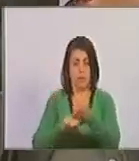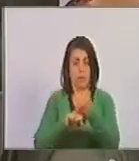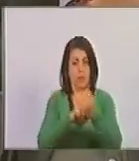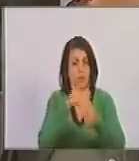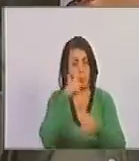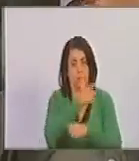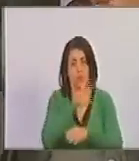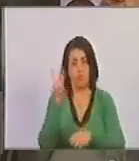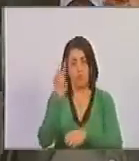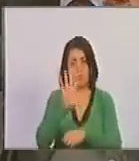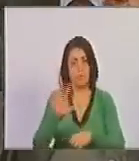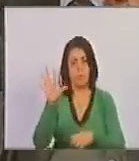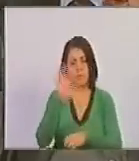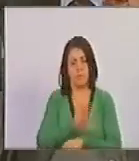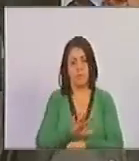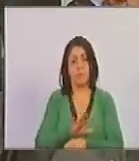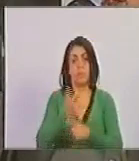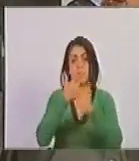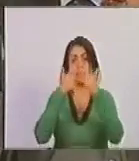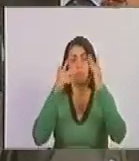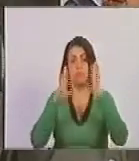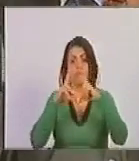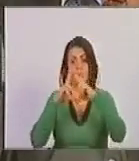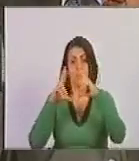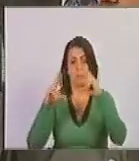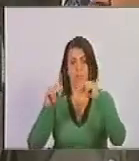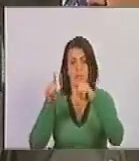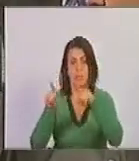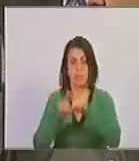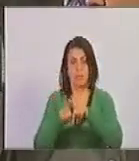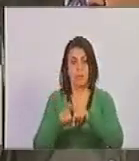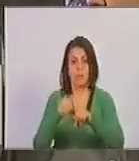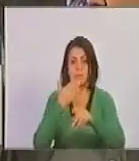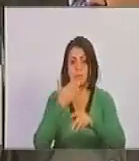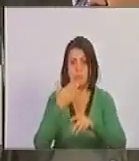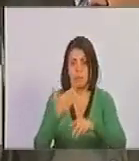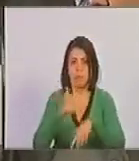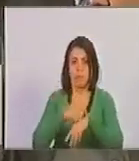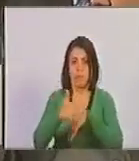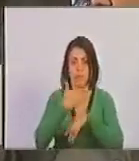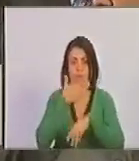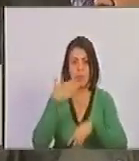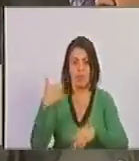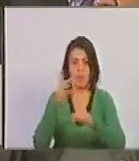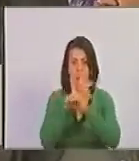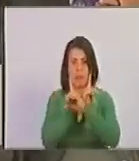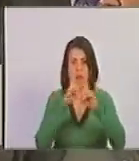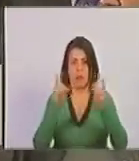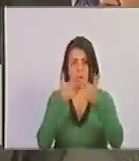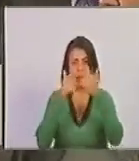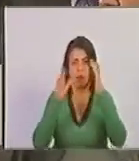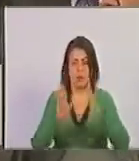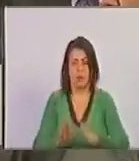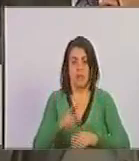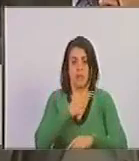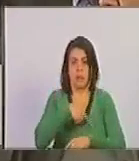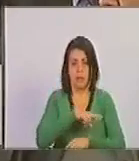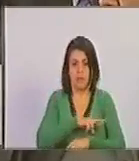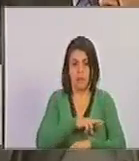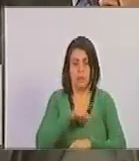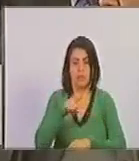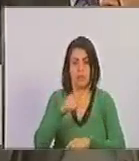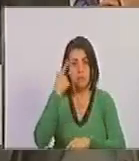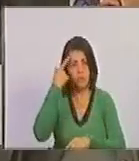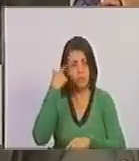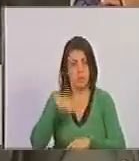del pueblo venezolano para la libertad de Nicaragua e invocamos mejores tiempos de democracia para Nicaragua, libertad de cultos en Nicaragua,